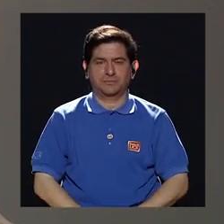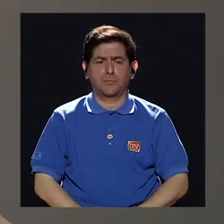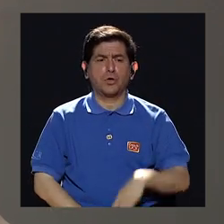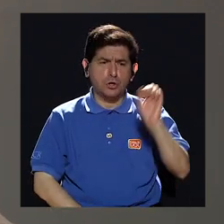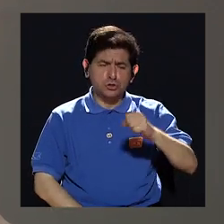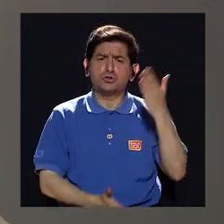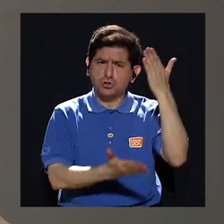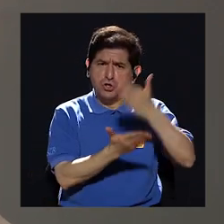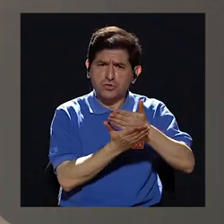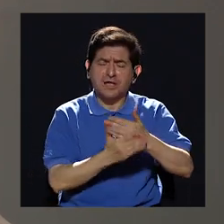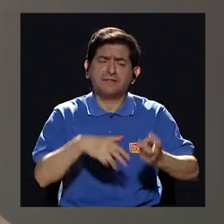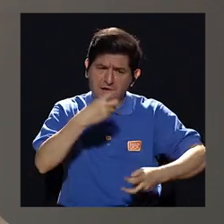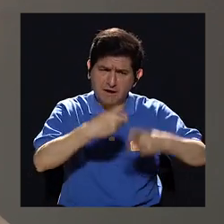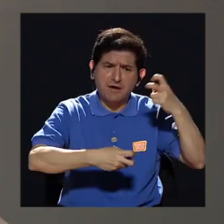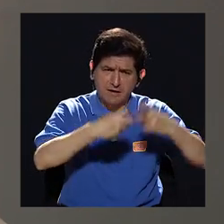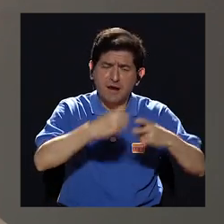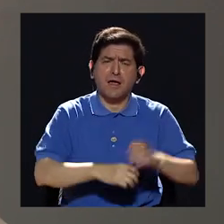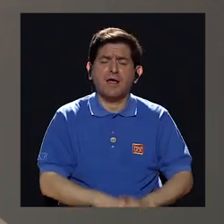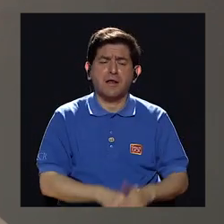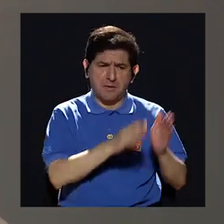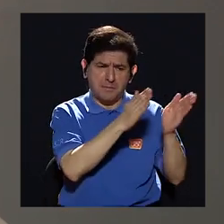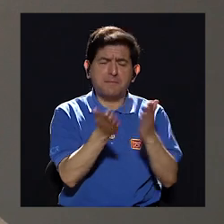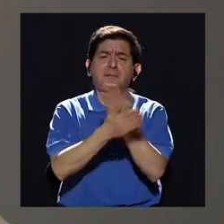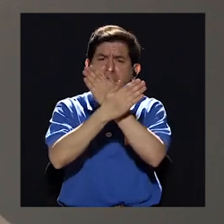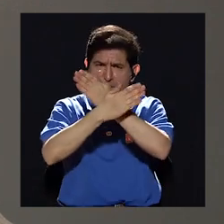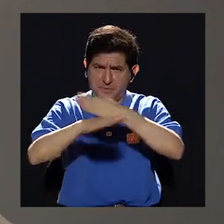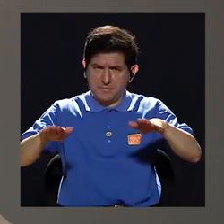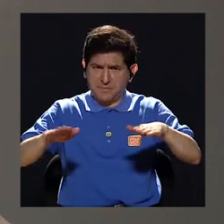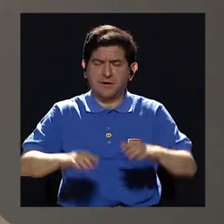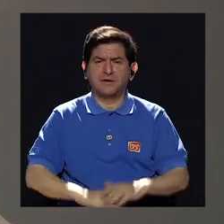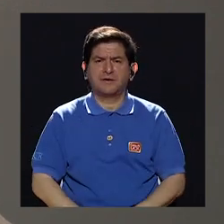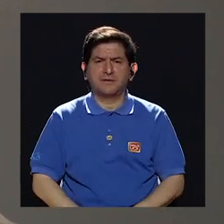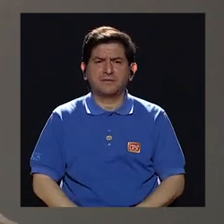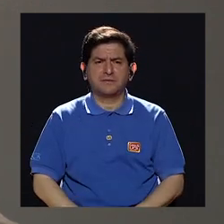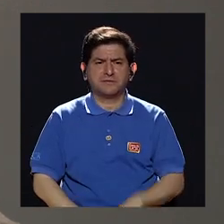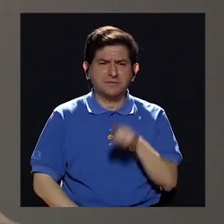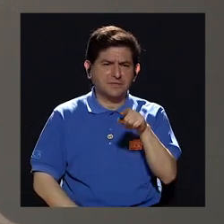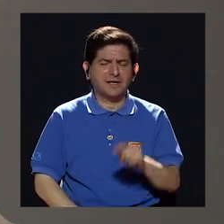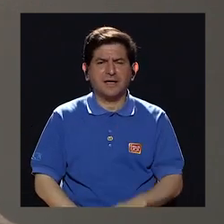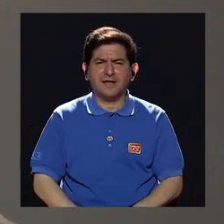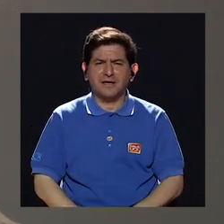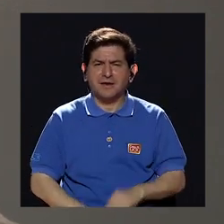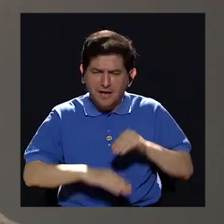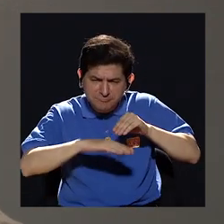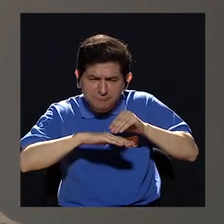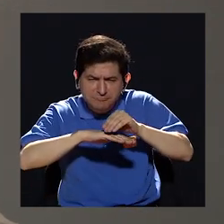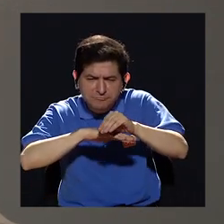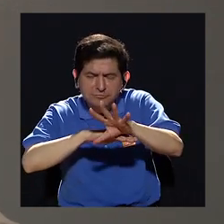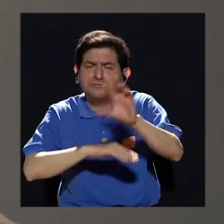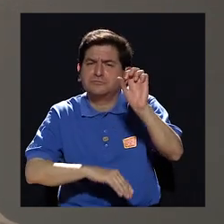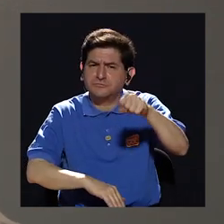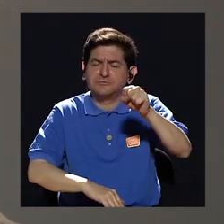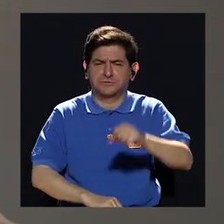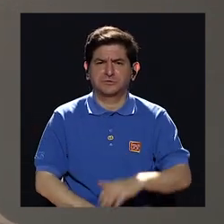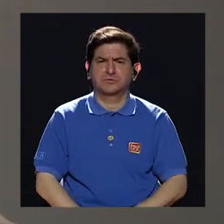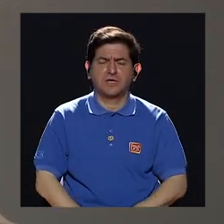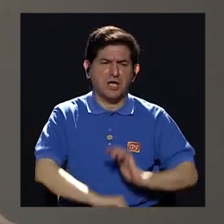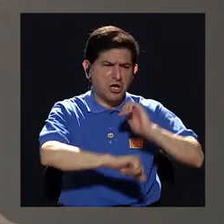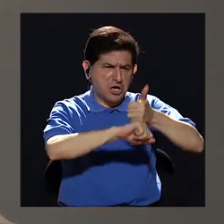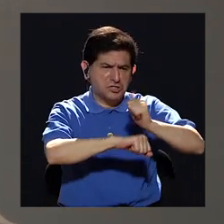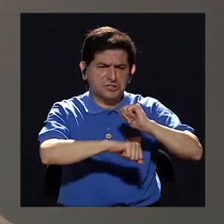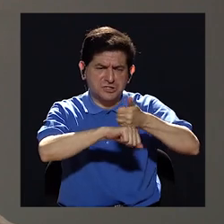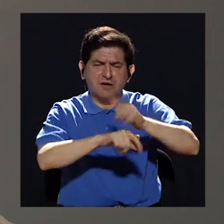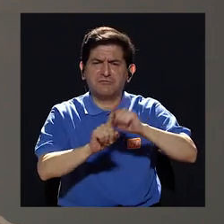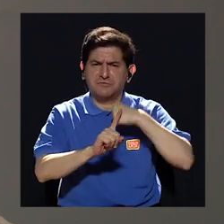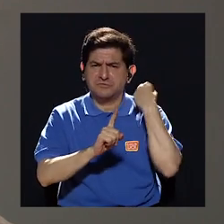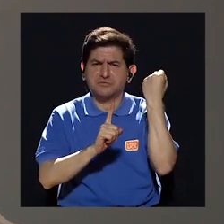¿se logró detener el conflicto con un plan de paz muy sugerente y que creaba